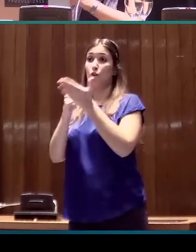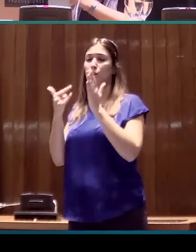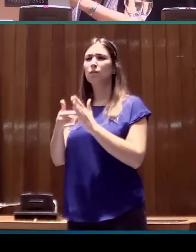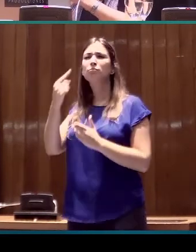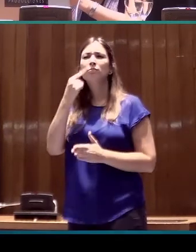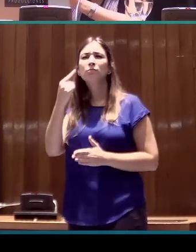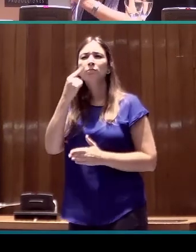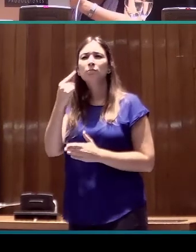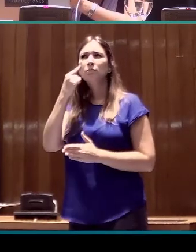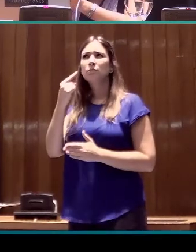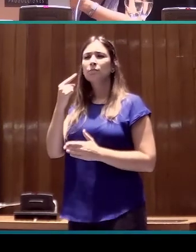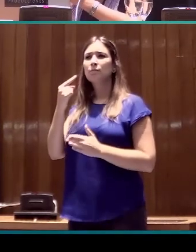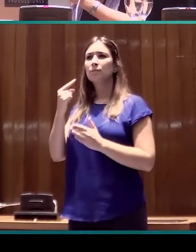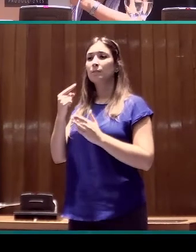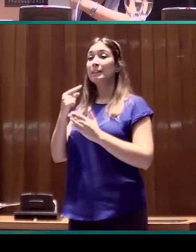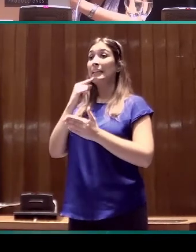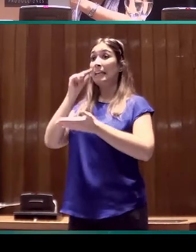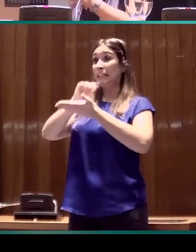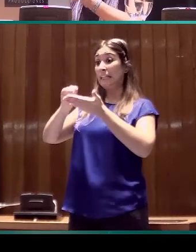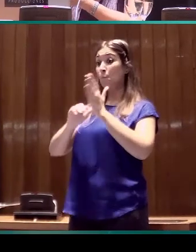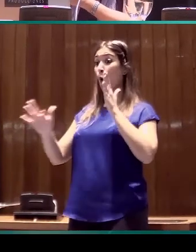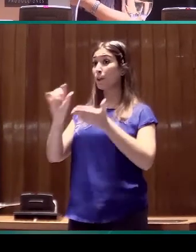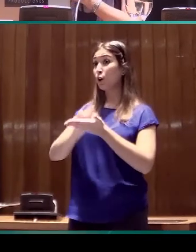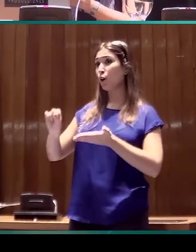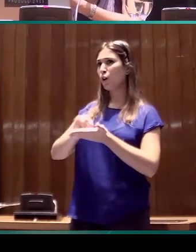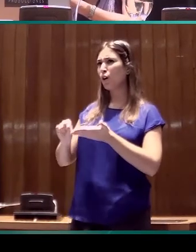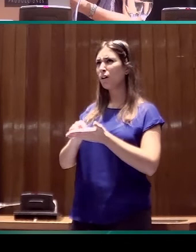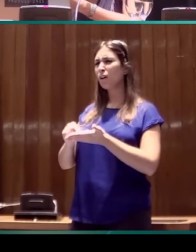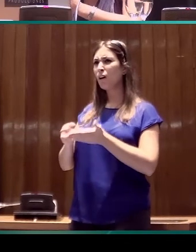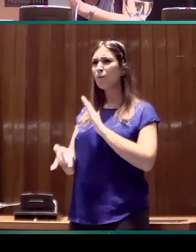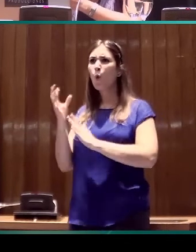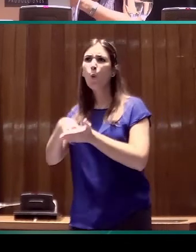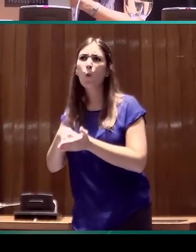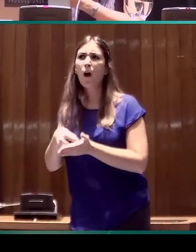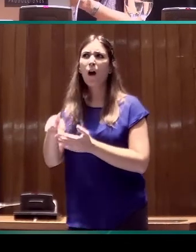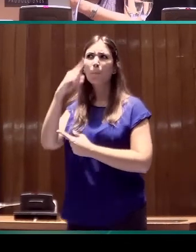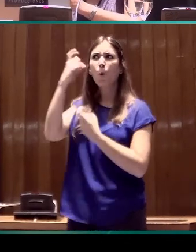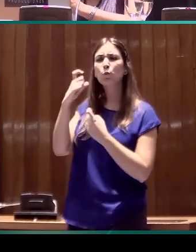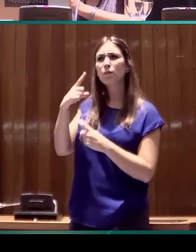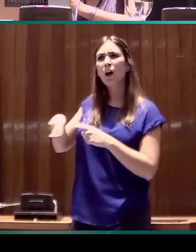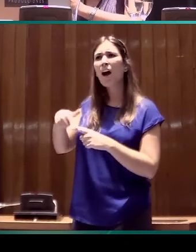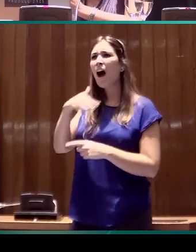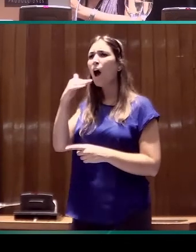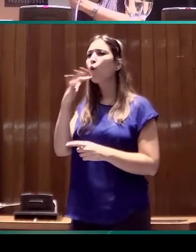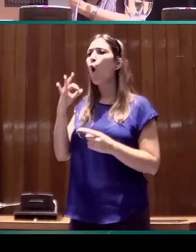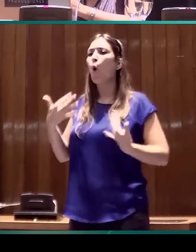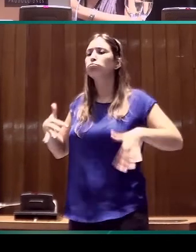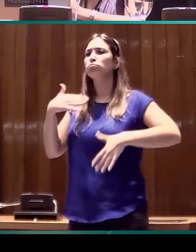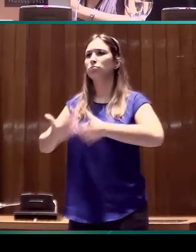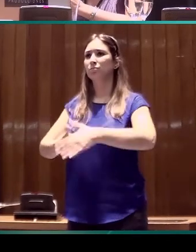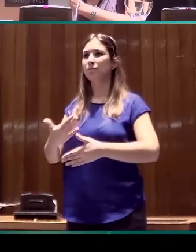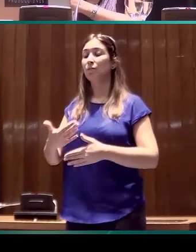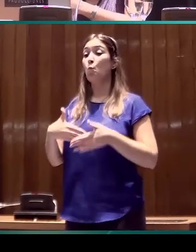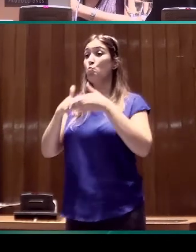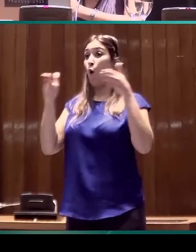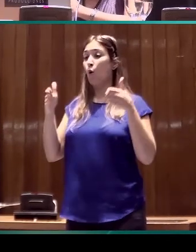también si durante la anotación en concreto salían dudas, salían preguntas, salían algún tipo de problema. Hicimos un primer